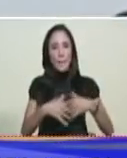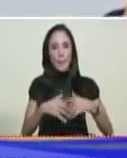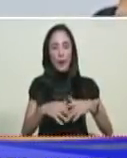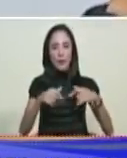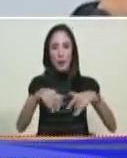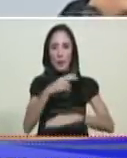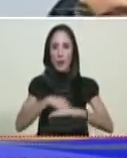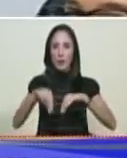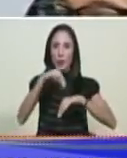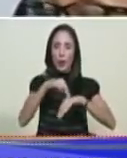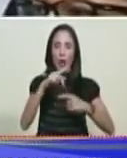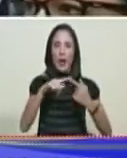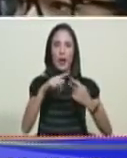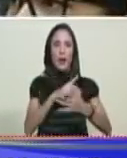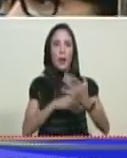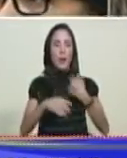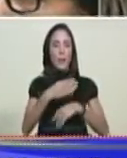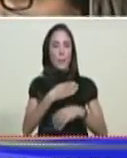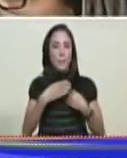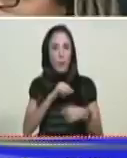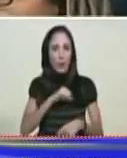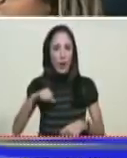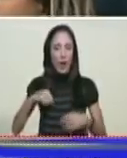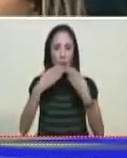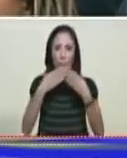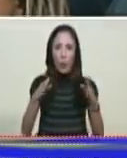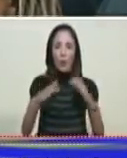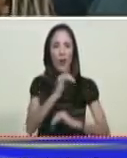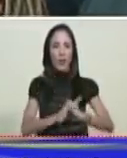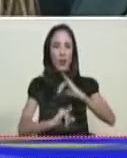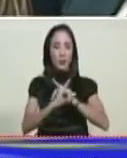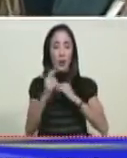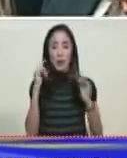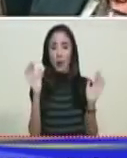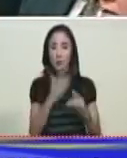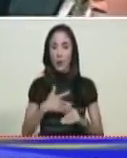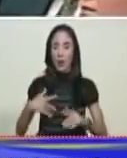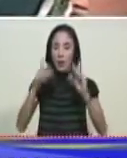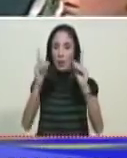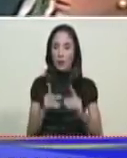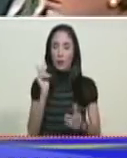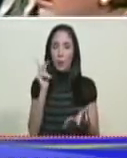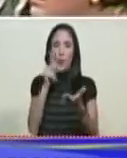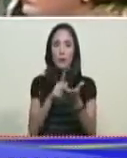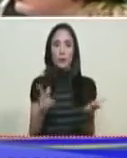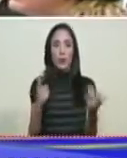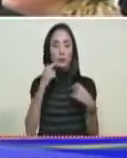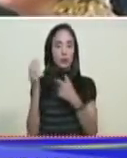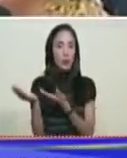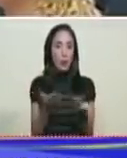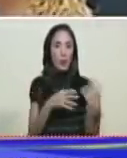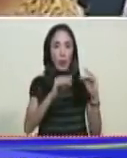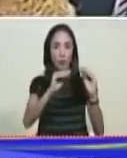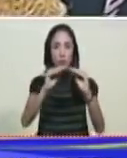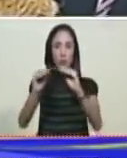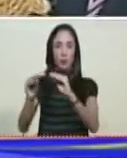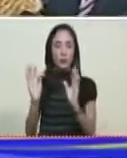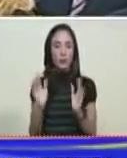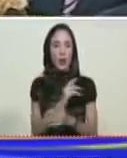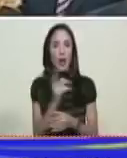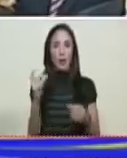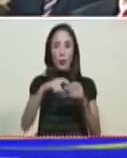internacionales, públicas y privadas, que quieran participar, los hemos invitado y los queremos